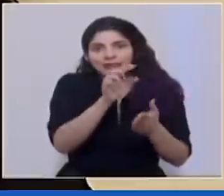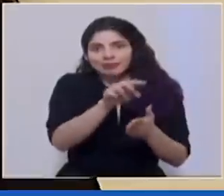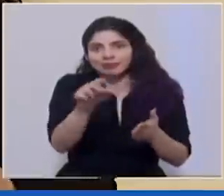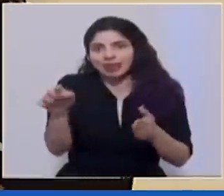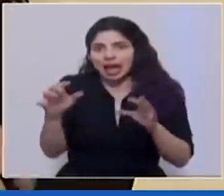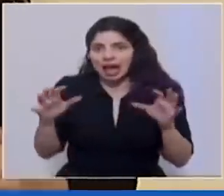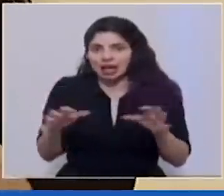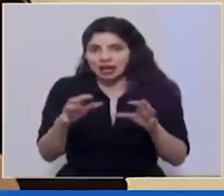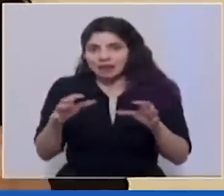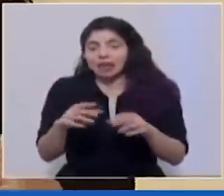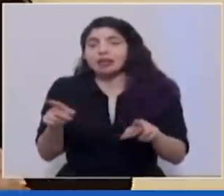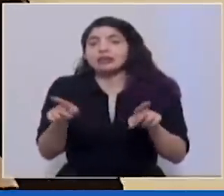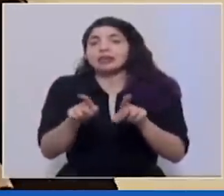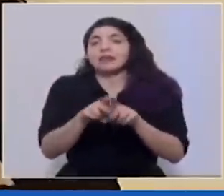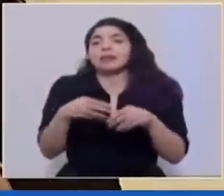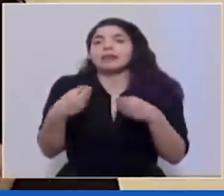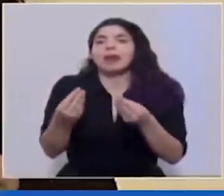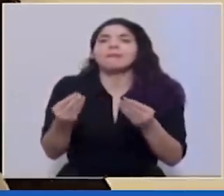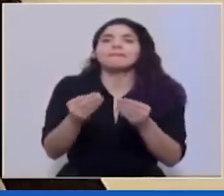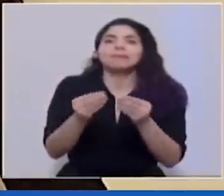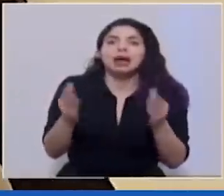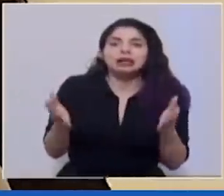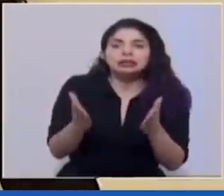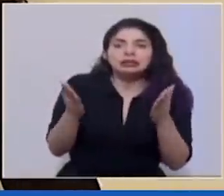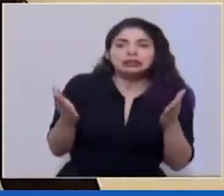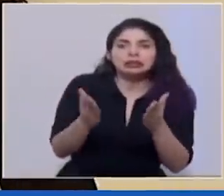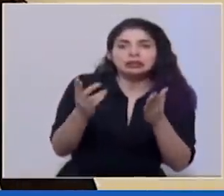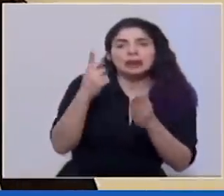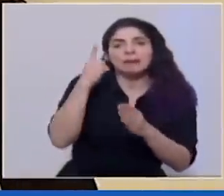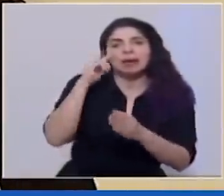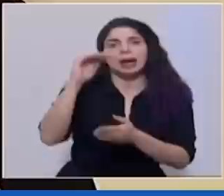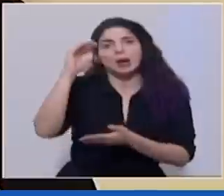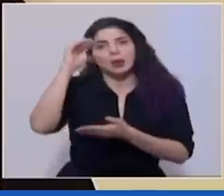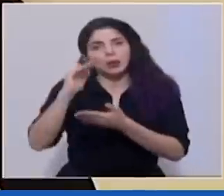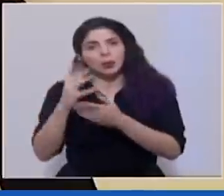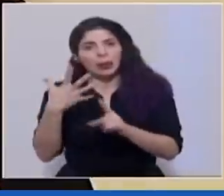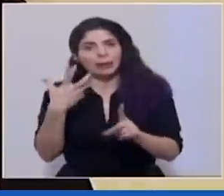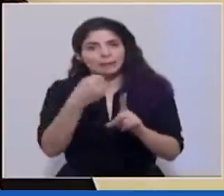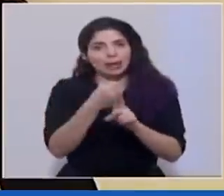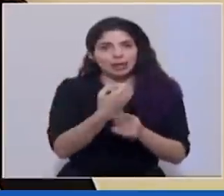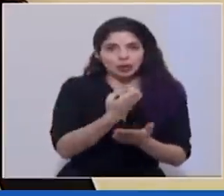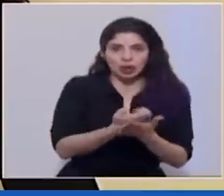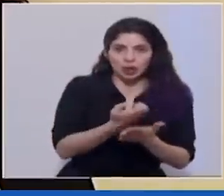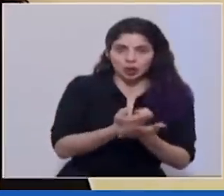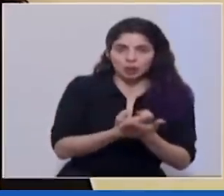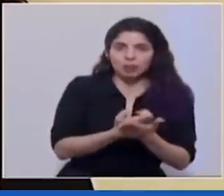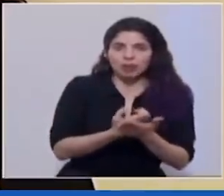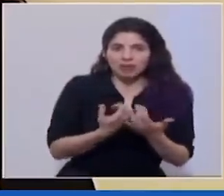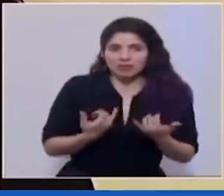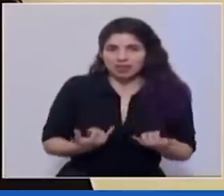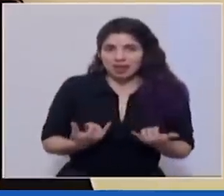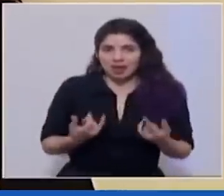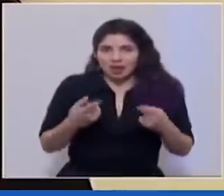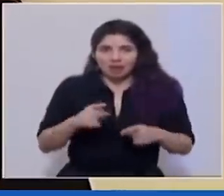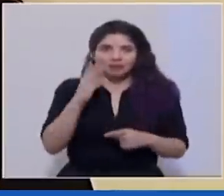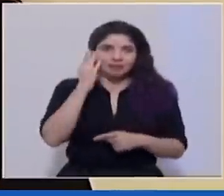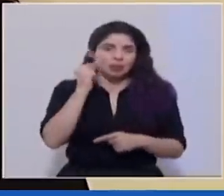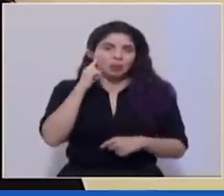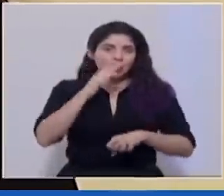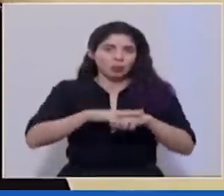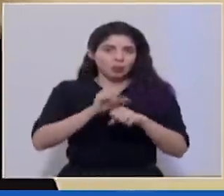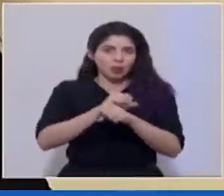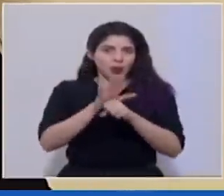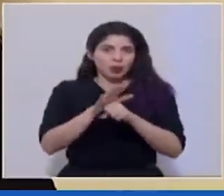actividades y un poco más de dinamismo que mitigue el efecto en la contracción de la economía que estamos experimentando por COVID